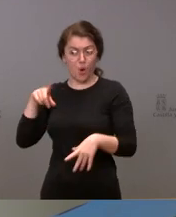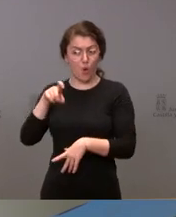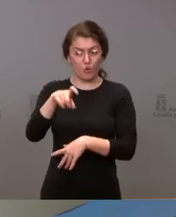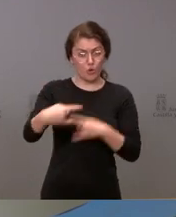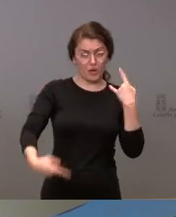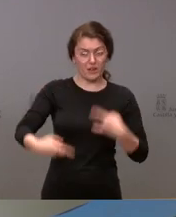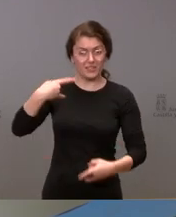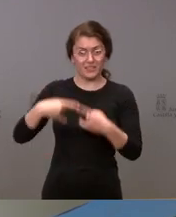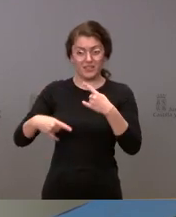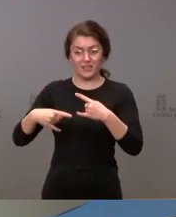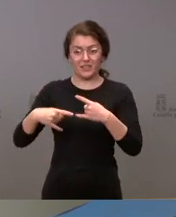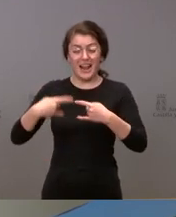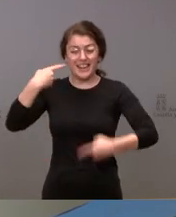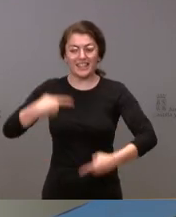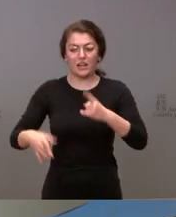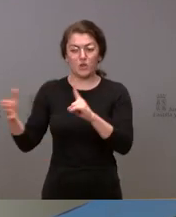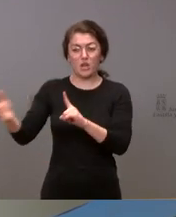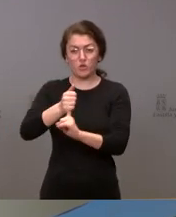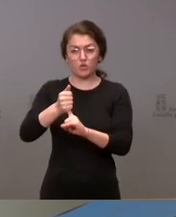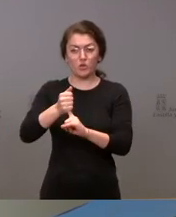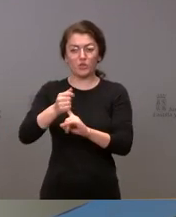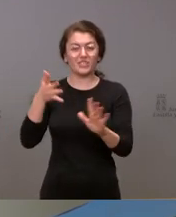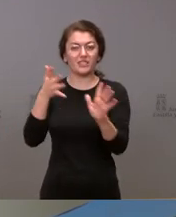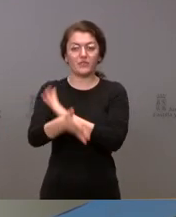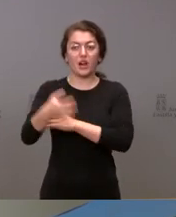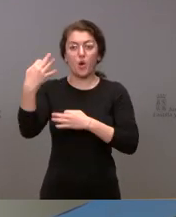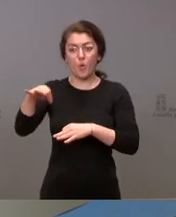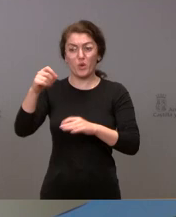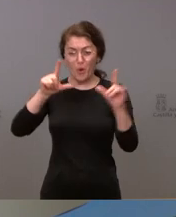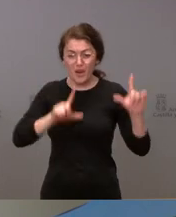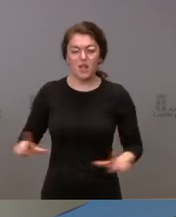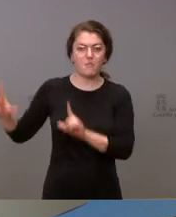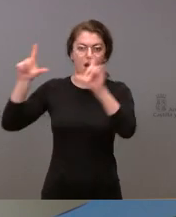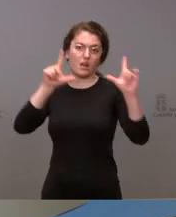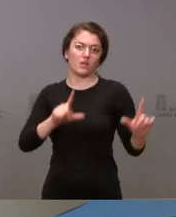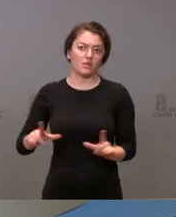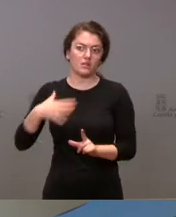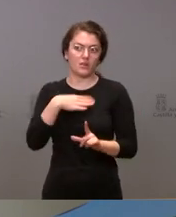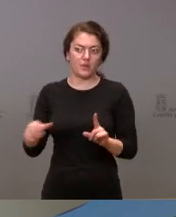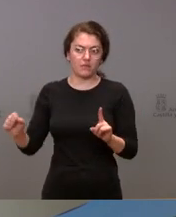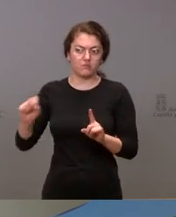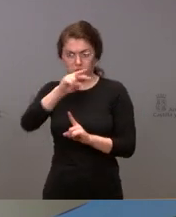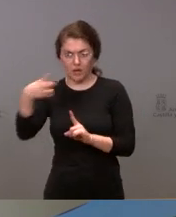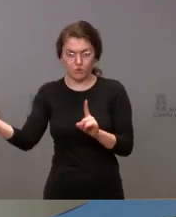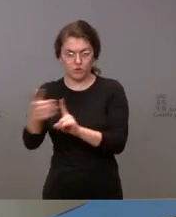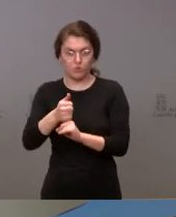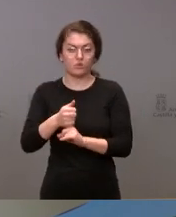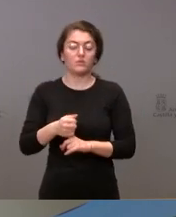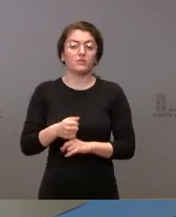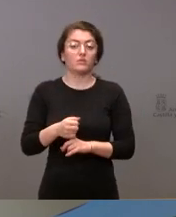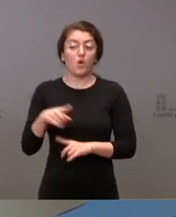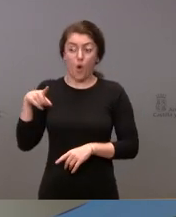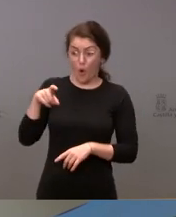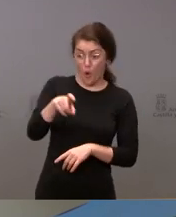radiodiagnóstico se dedica única y exclusivamente al diagnóstico mediante la imagen radiológica y la oncología radioterápica como usted bien